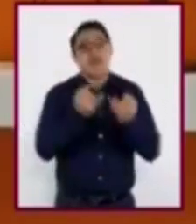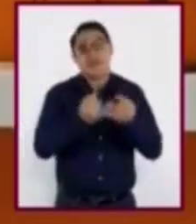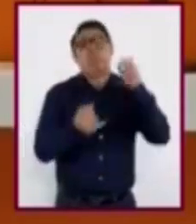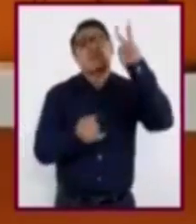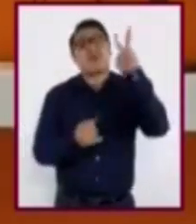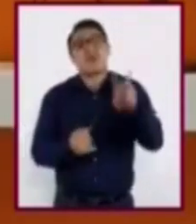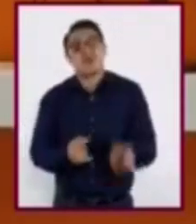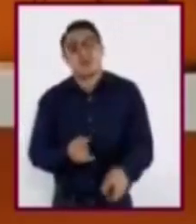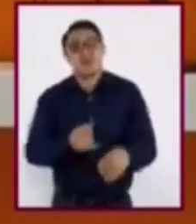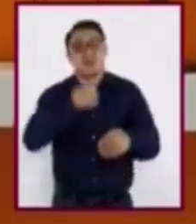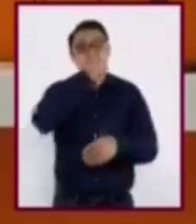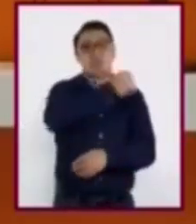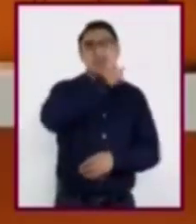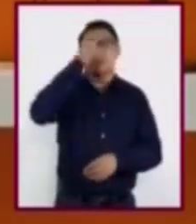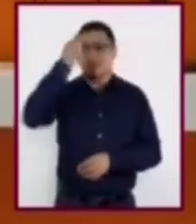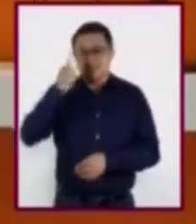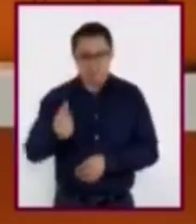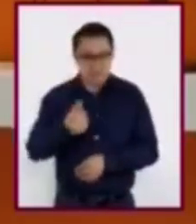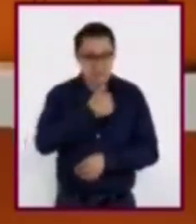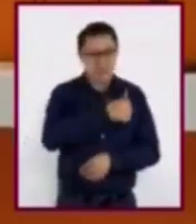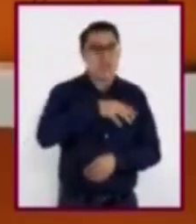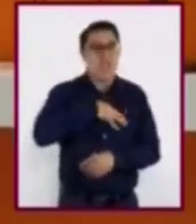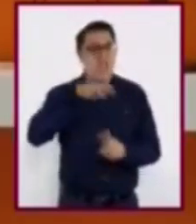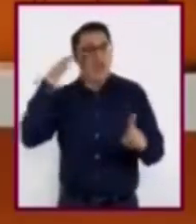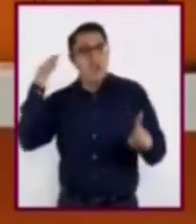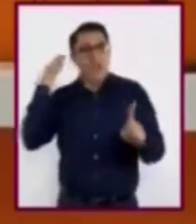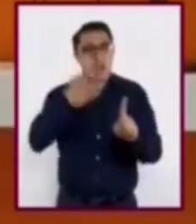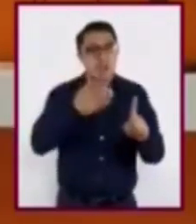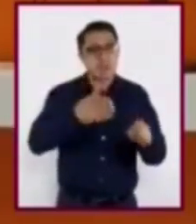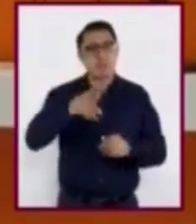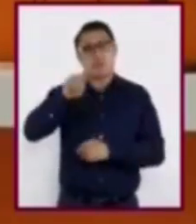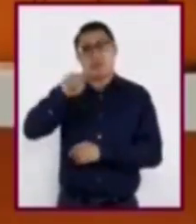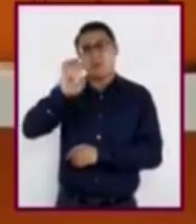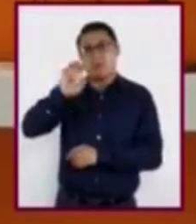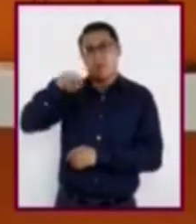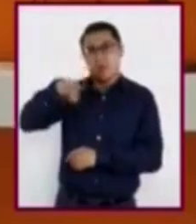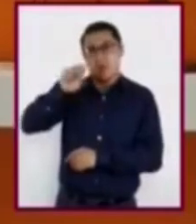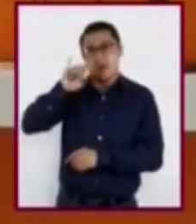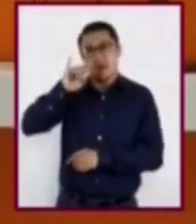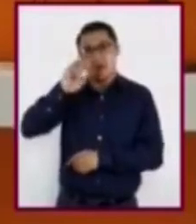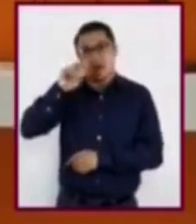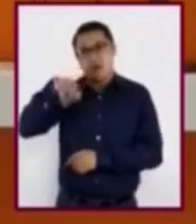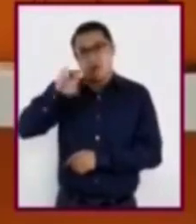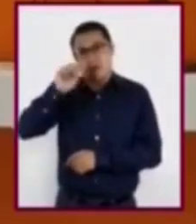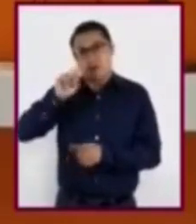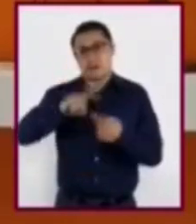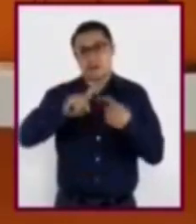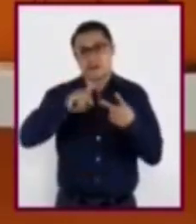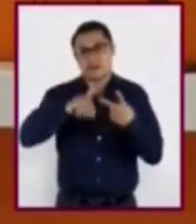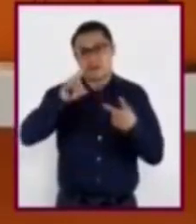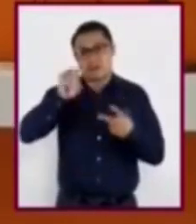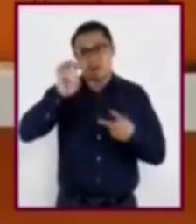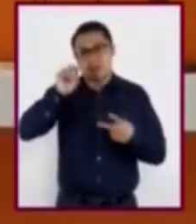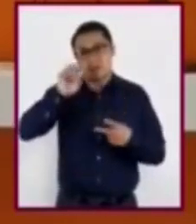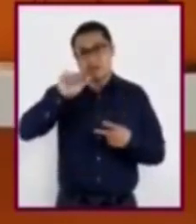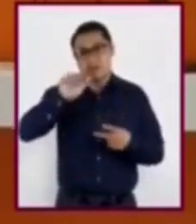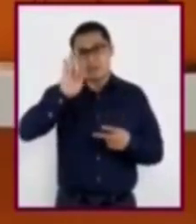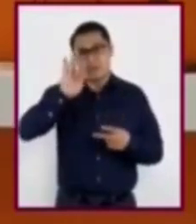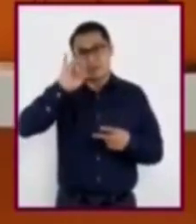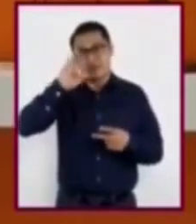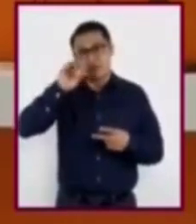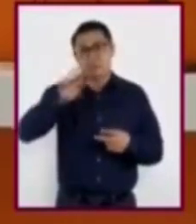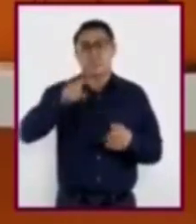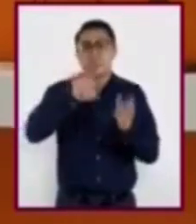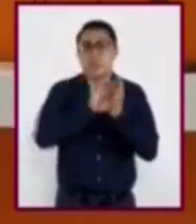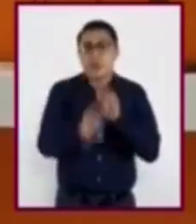cierto que en cada uno me enfrento a desafíos y tensiones. Por ejemplo, en el ámbito familiar, me enfrento a